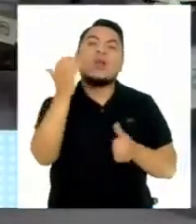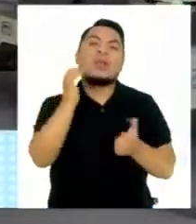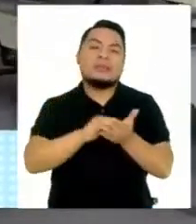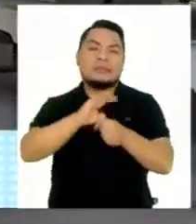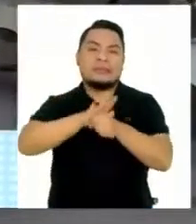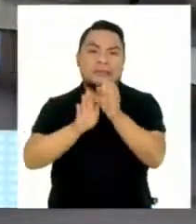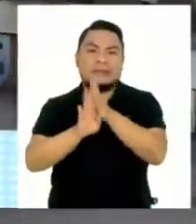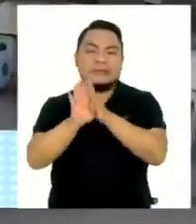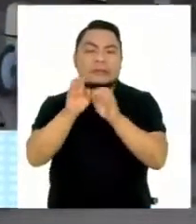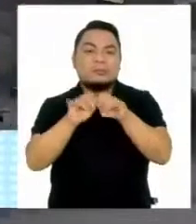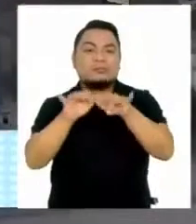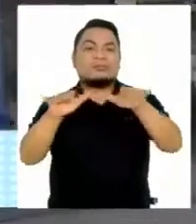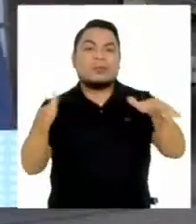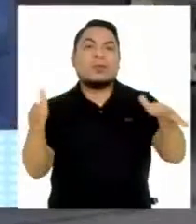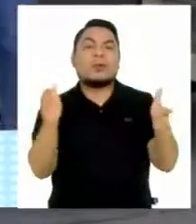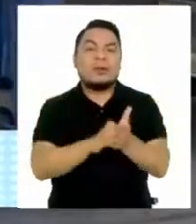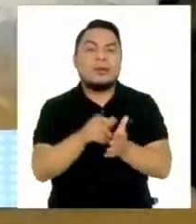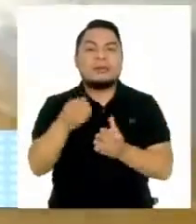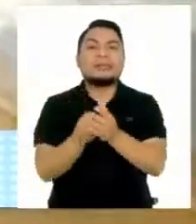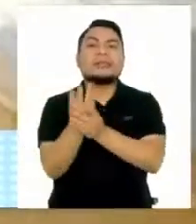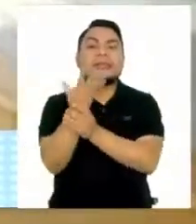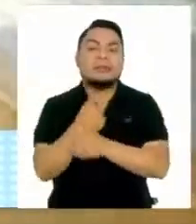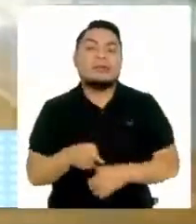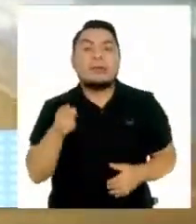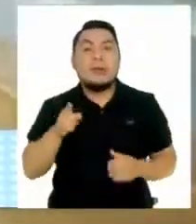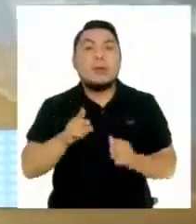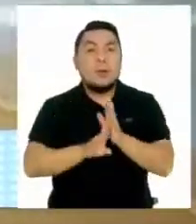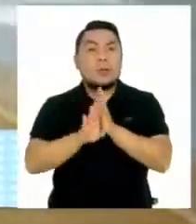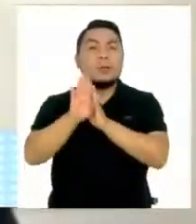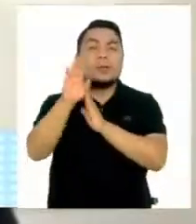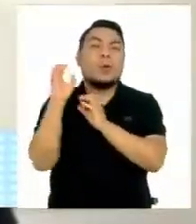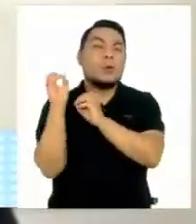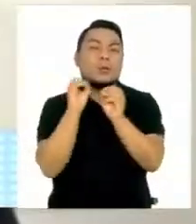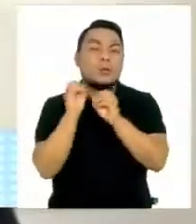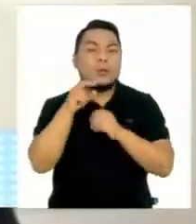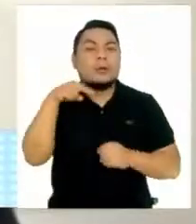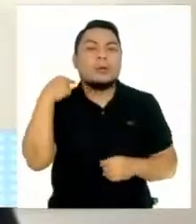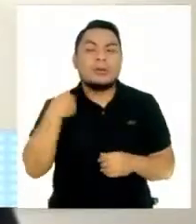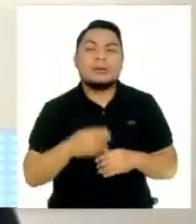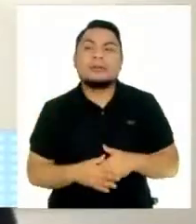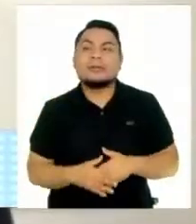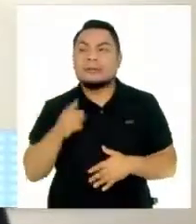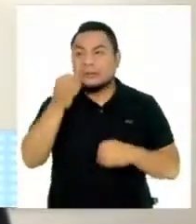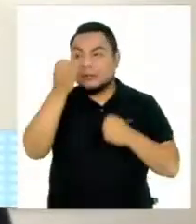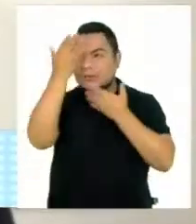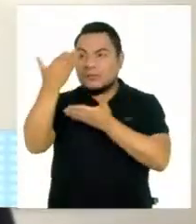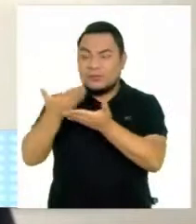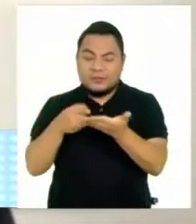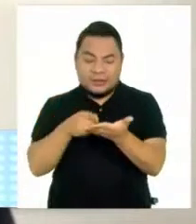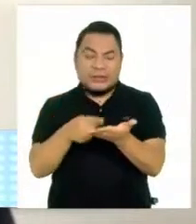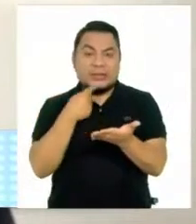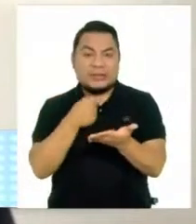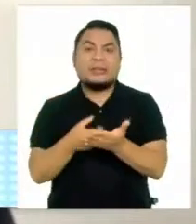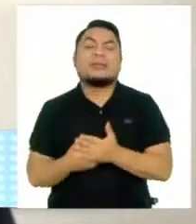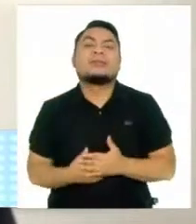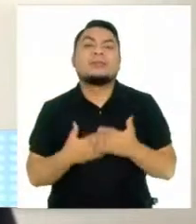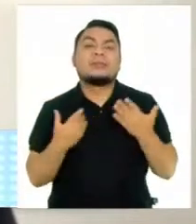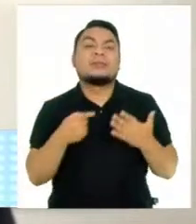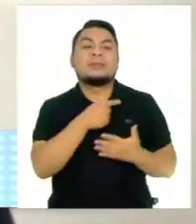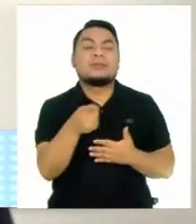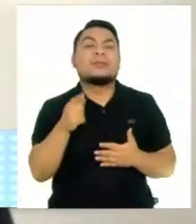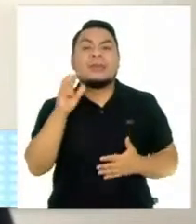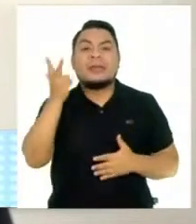tercera semana de septiembre y el pico sería en octubre y noviembre. El último reporte que tenemos es que la